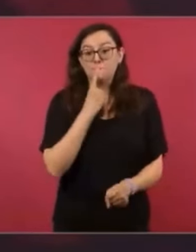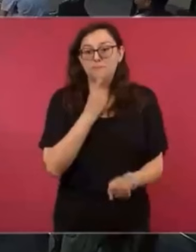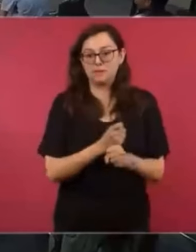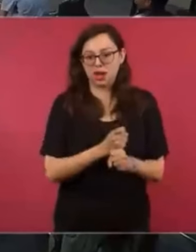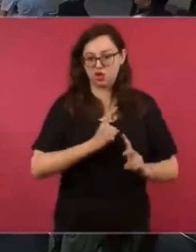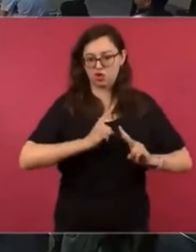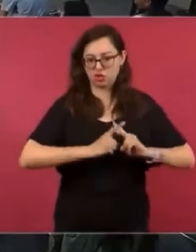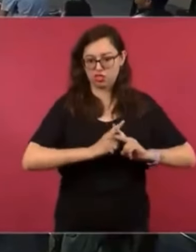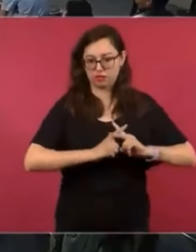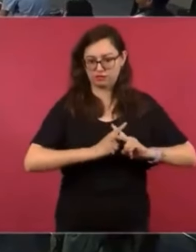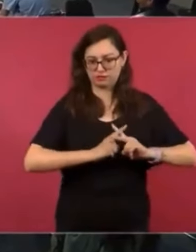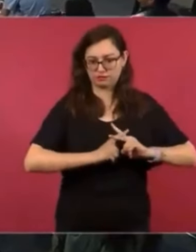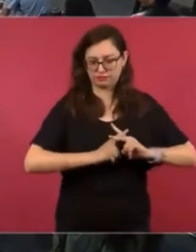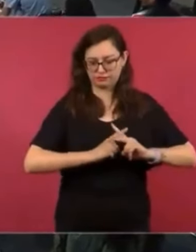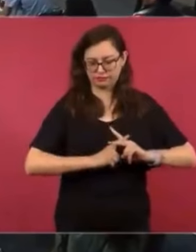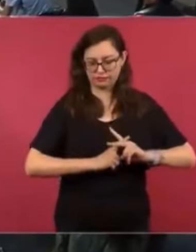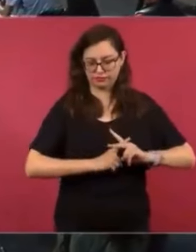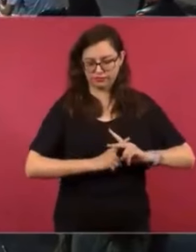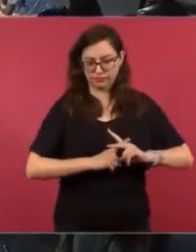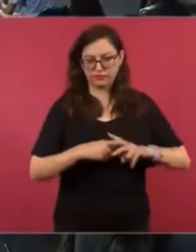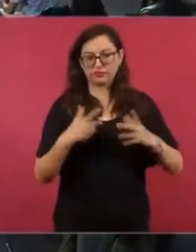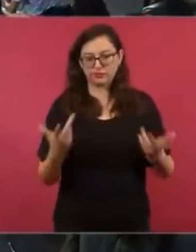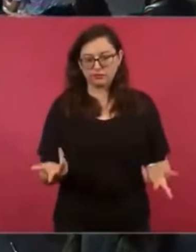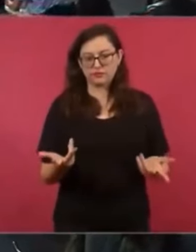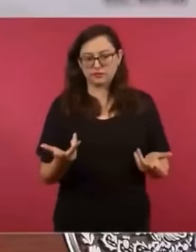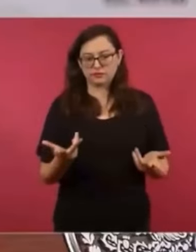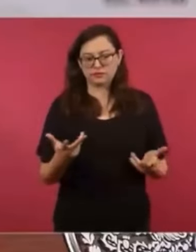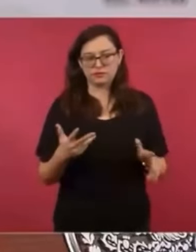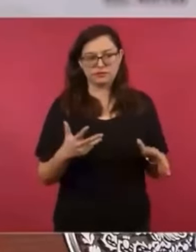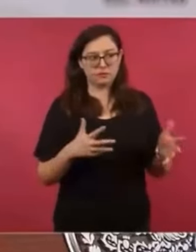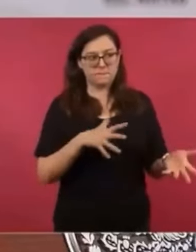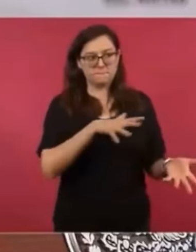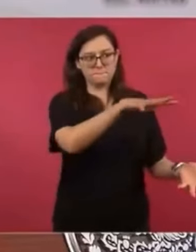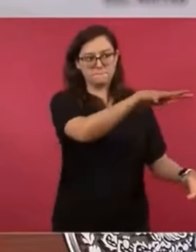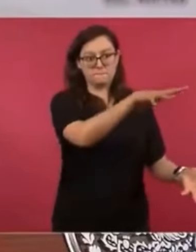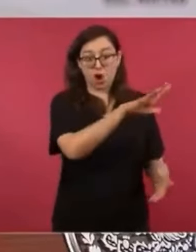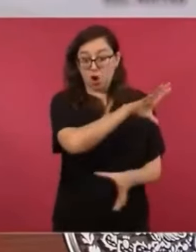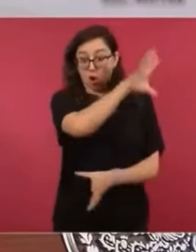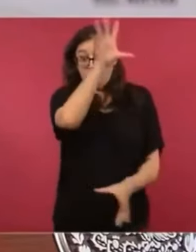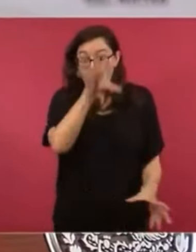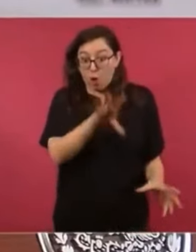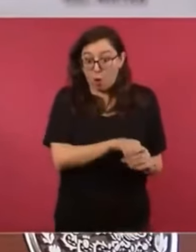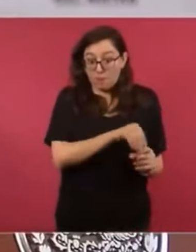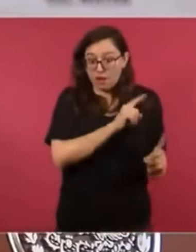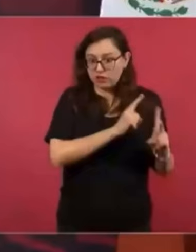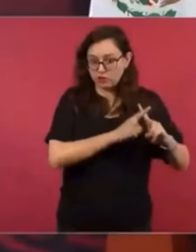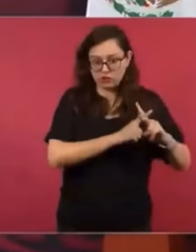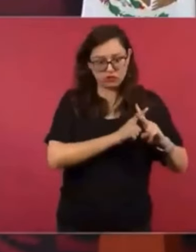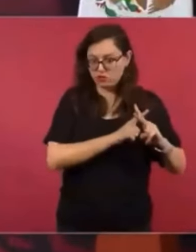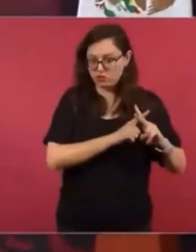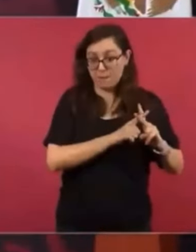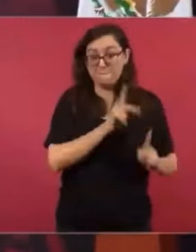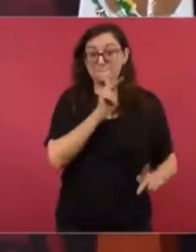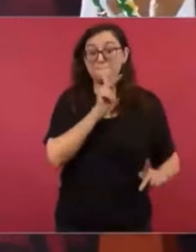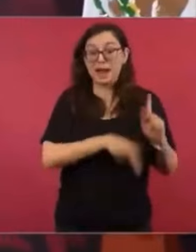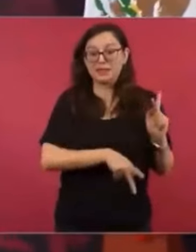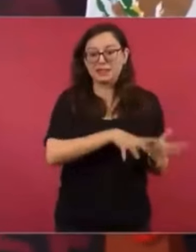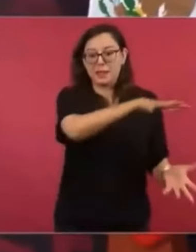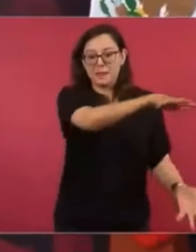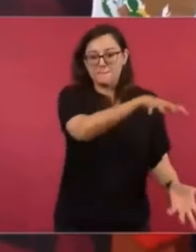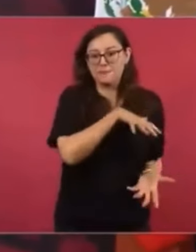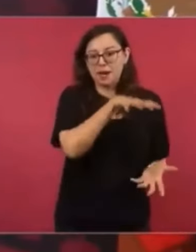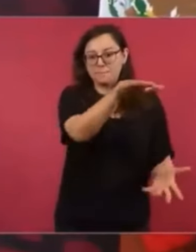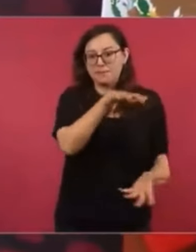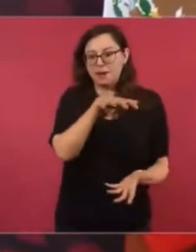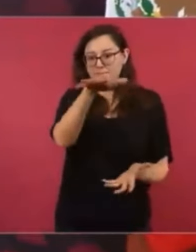donde hacen una selección, una muestra. Sí, y entonces ya como